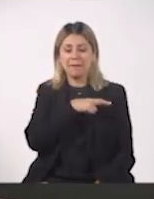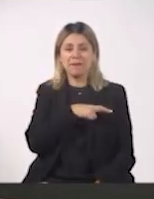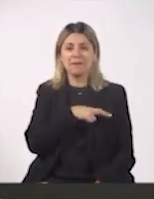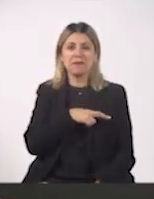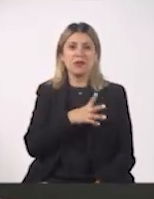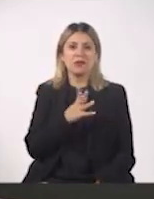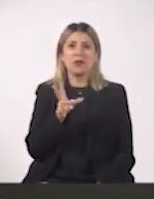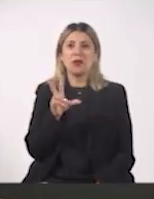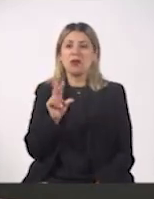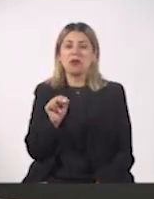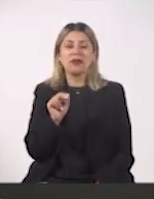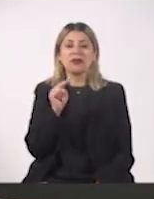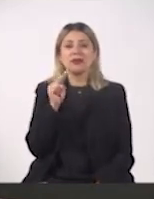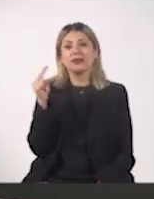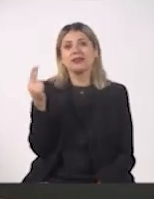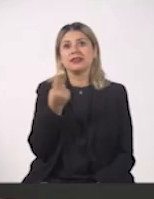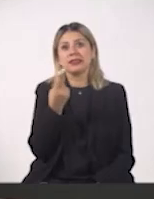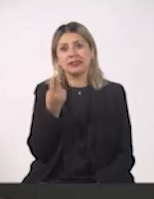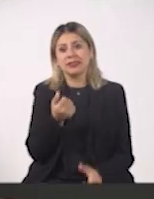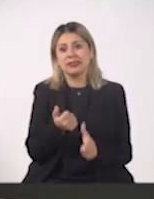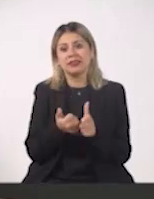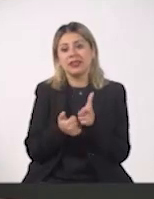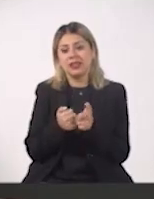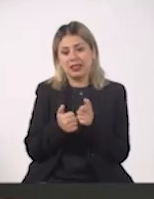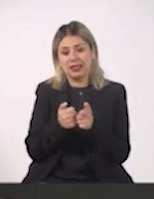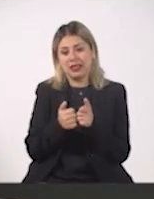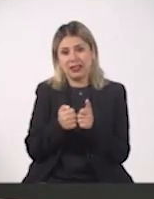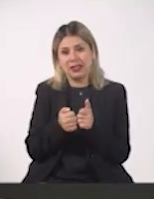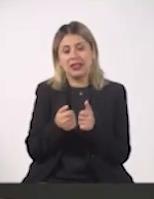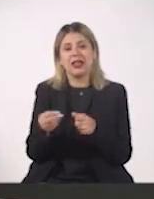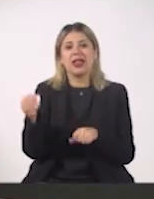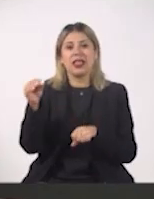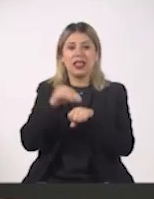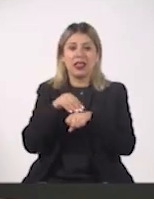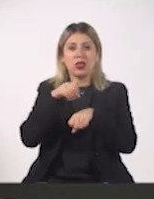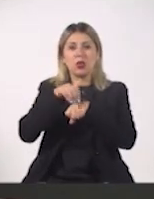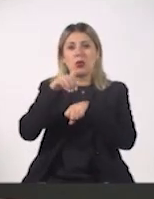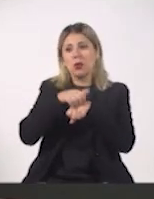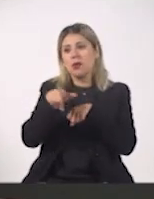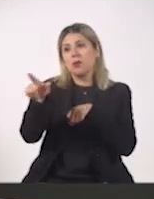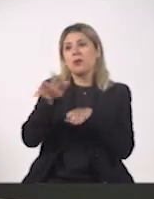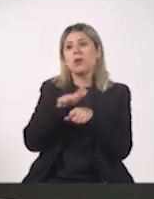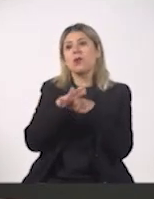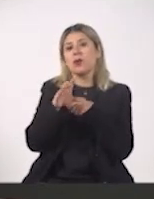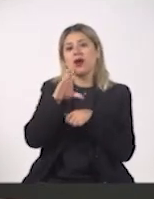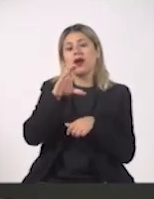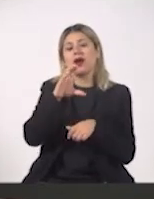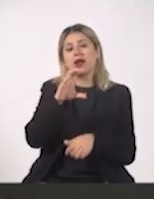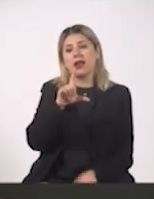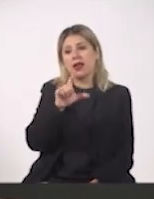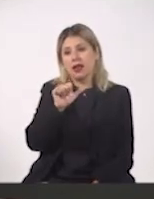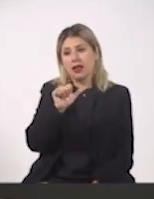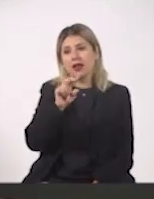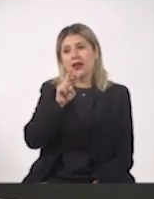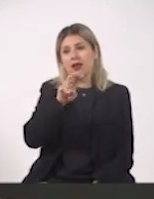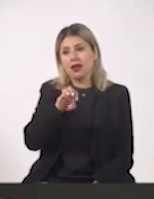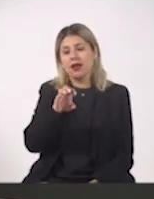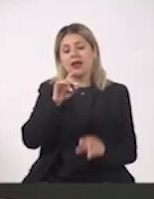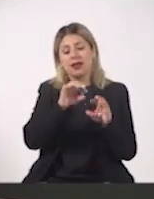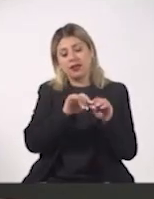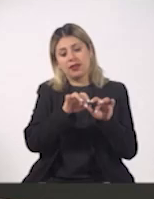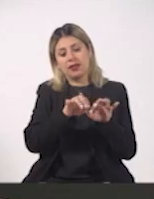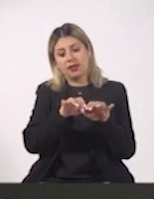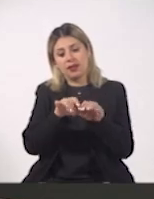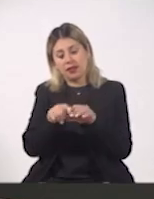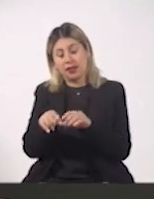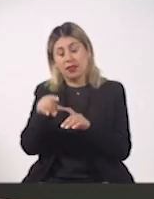tener que pasar por el engorroso trámite de dar de alta la cuenta, pásame tu cuenta clave, pon todos los dígitos, que además no te los